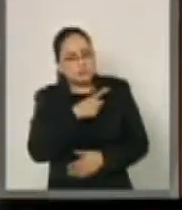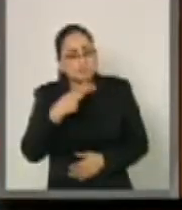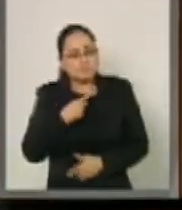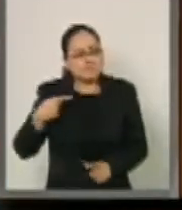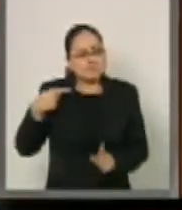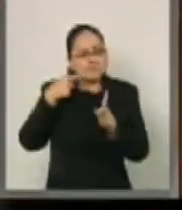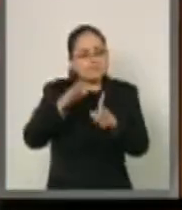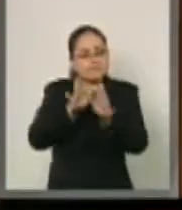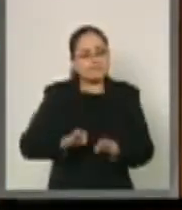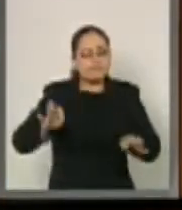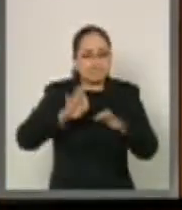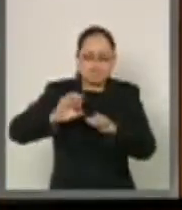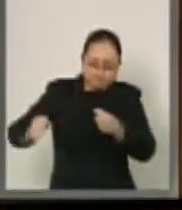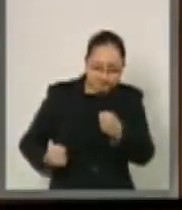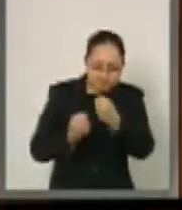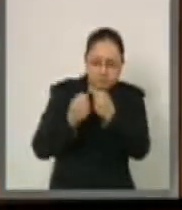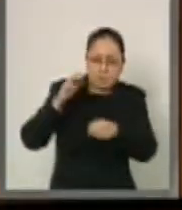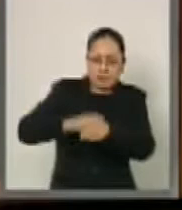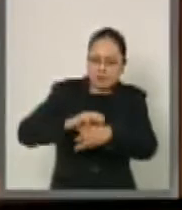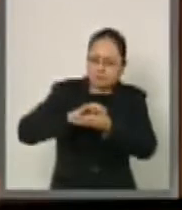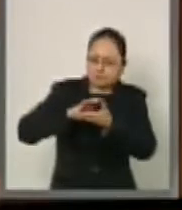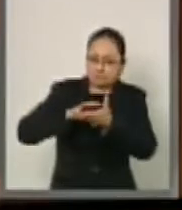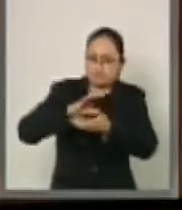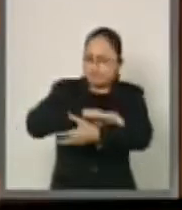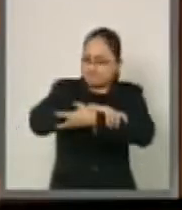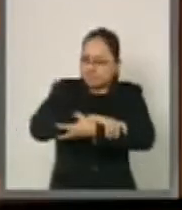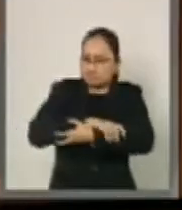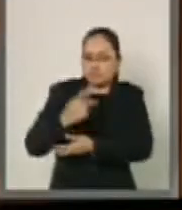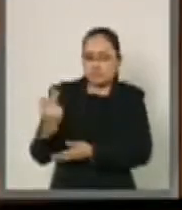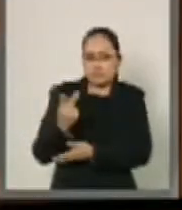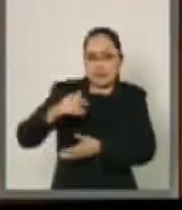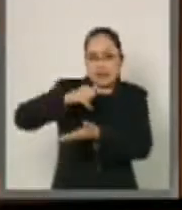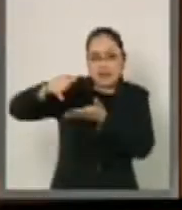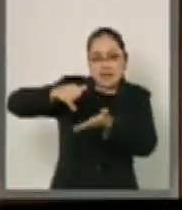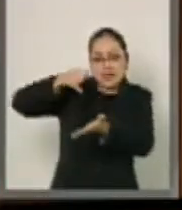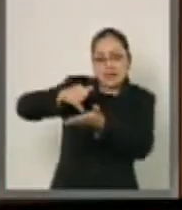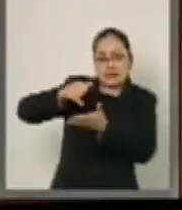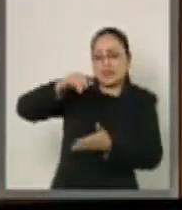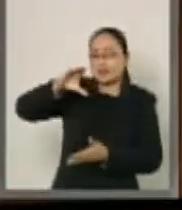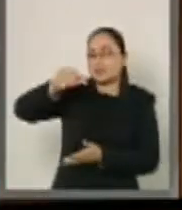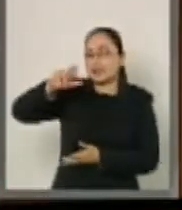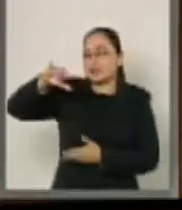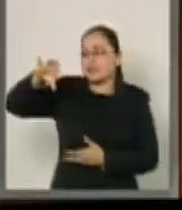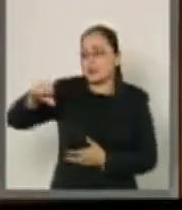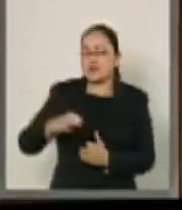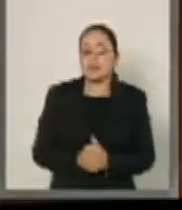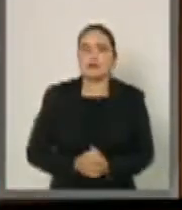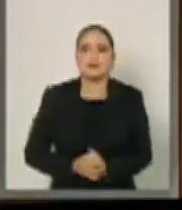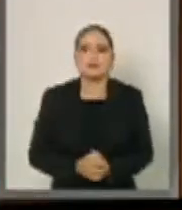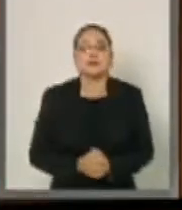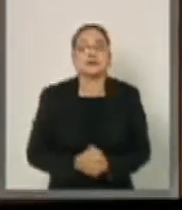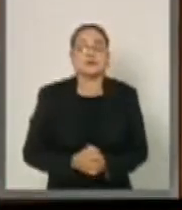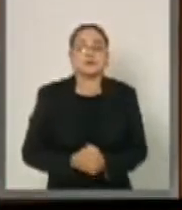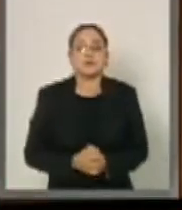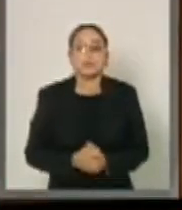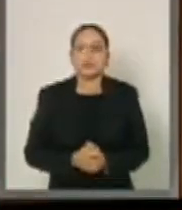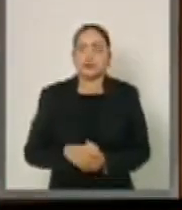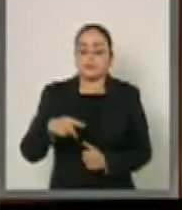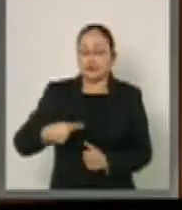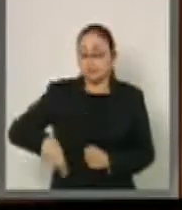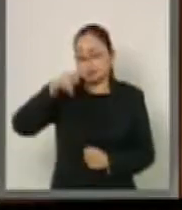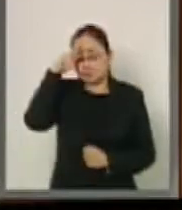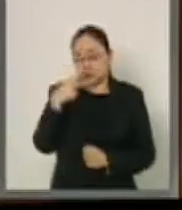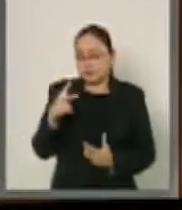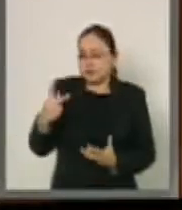y estrechar las relaciones con las islas caribeñas. El acercamiento de México con los países